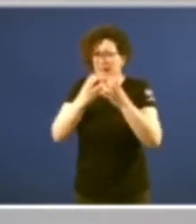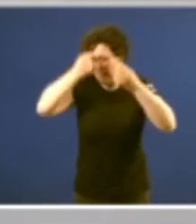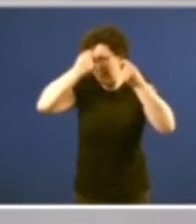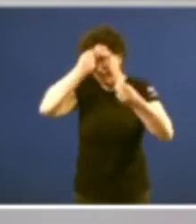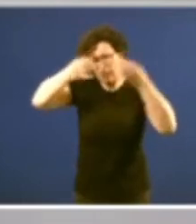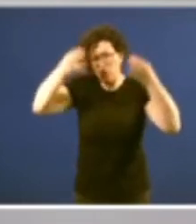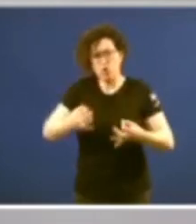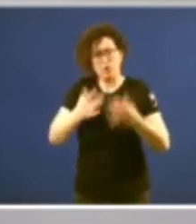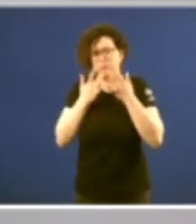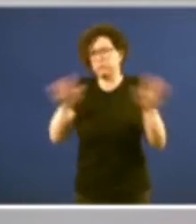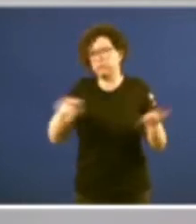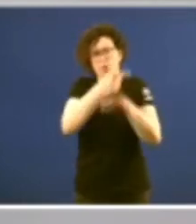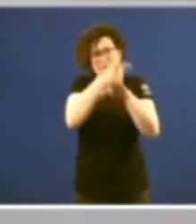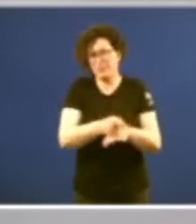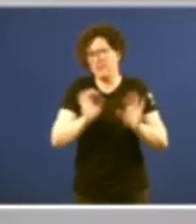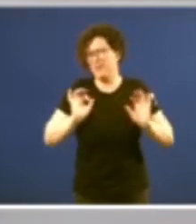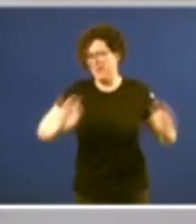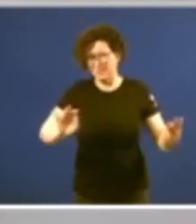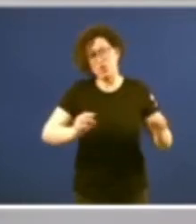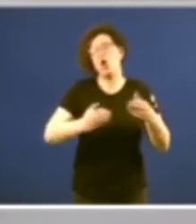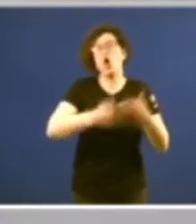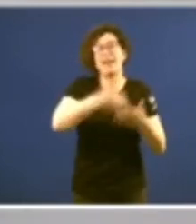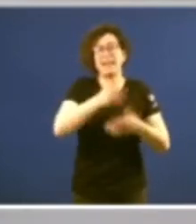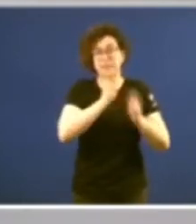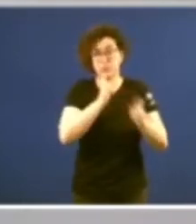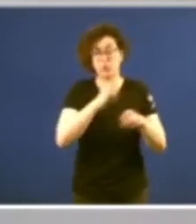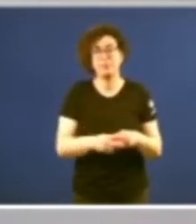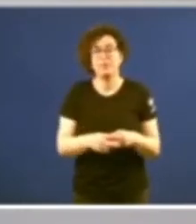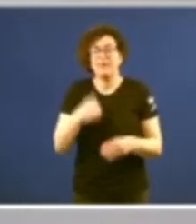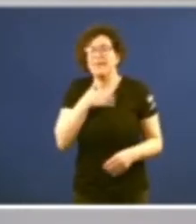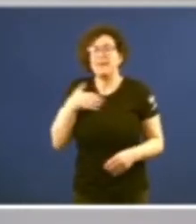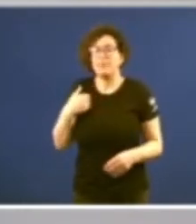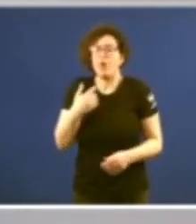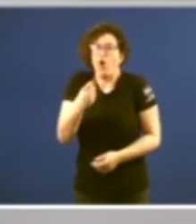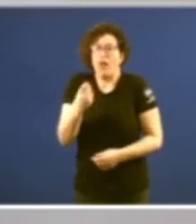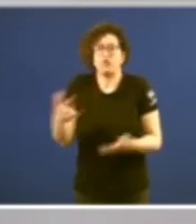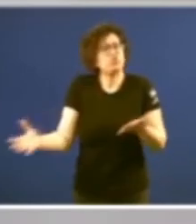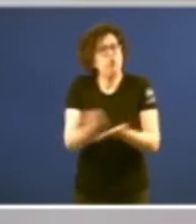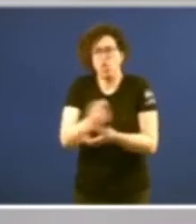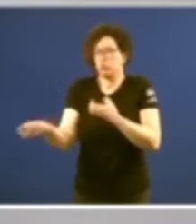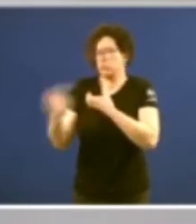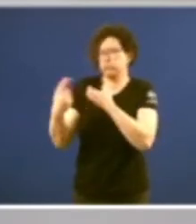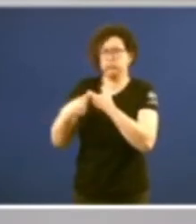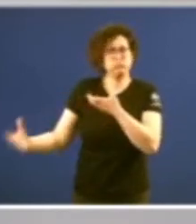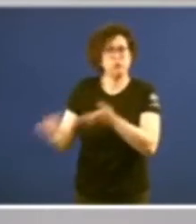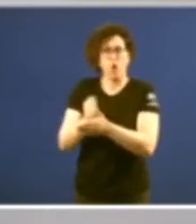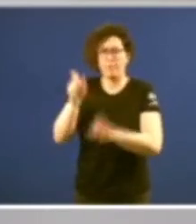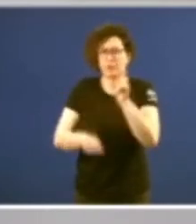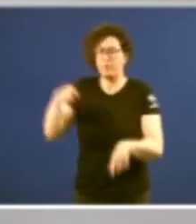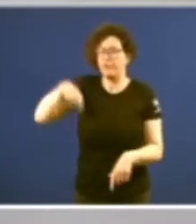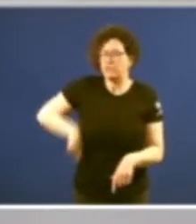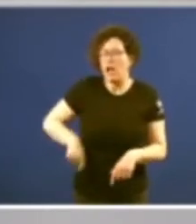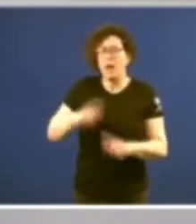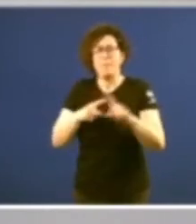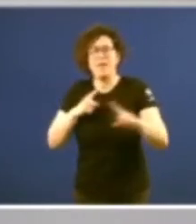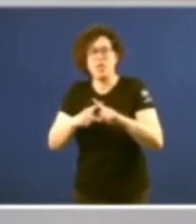que obriga o boxornolismo Gostaríanos poder contar con todos con todos os profesionales e con medios